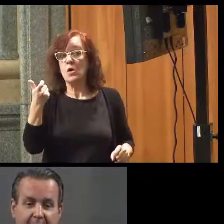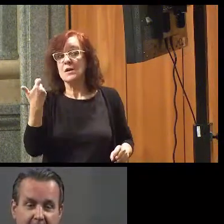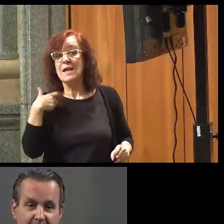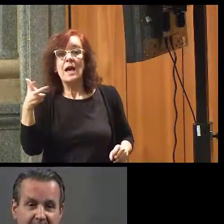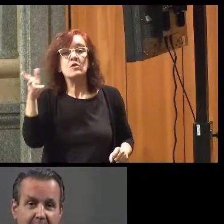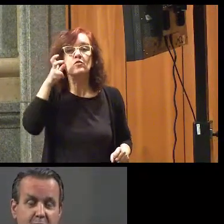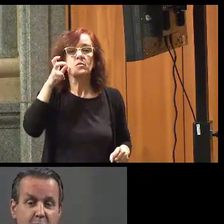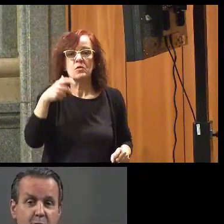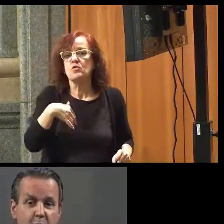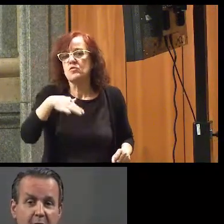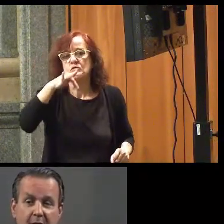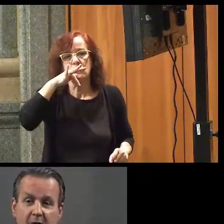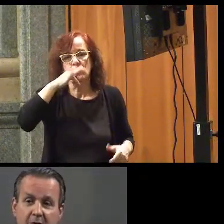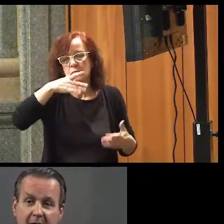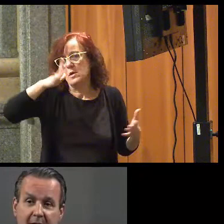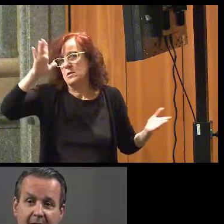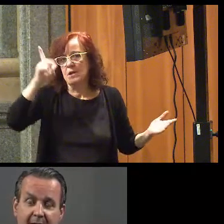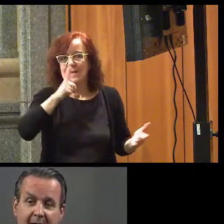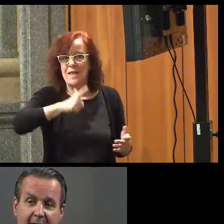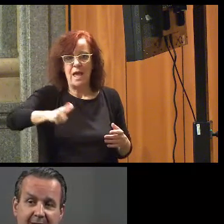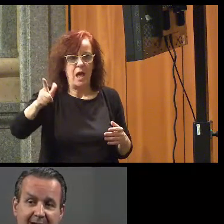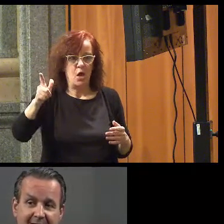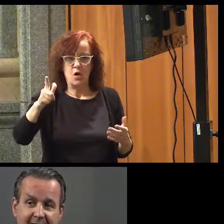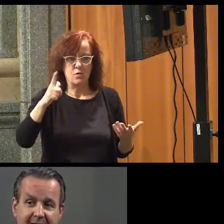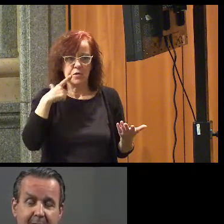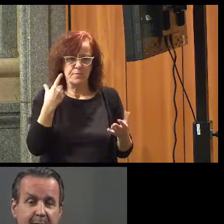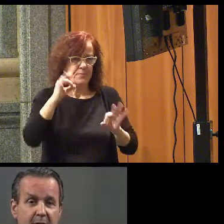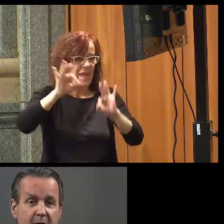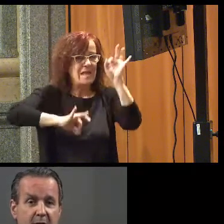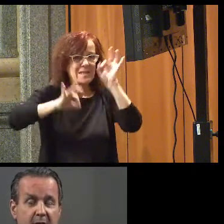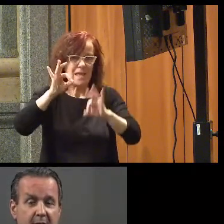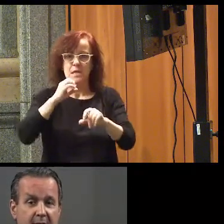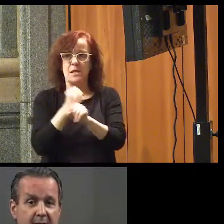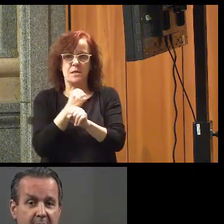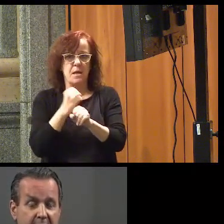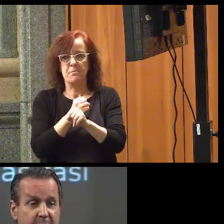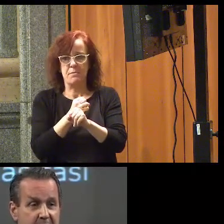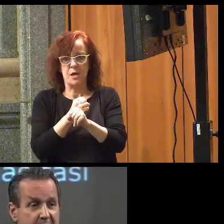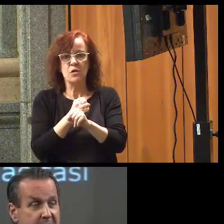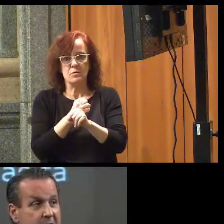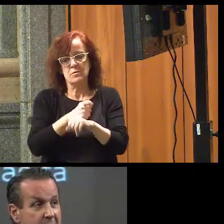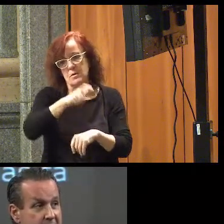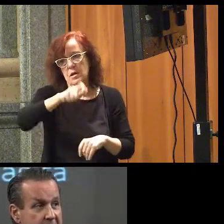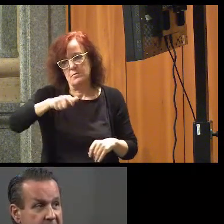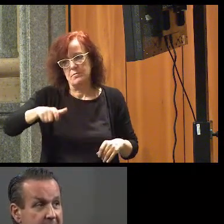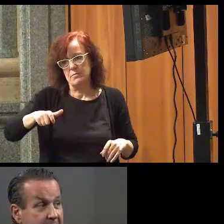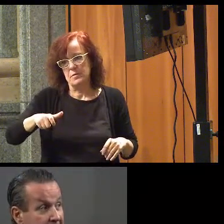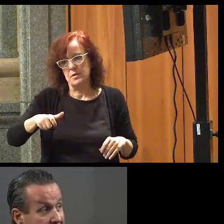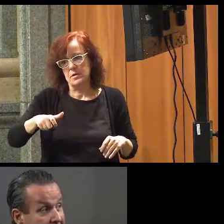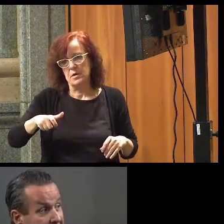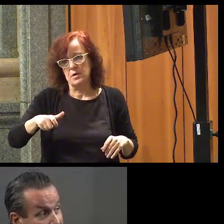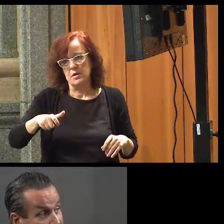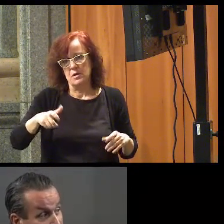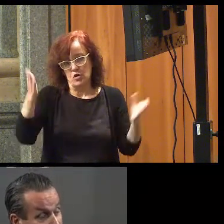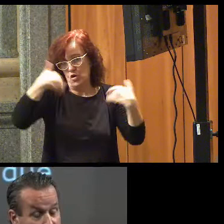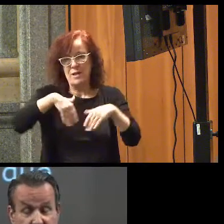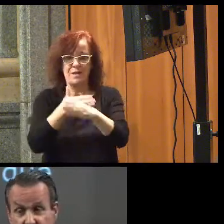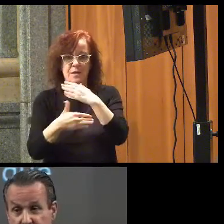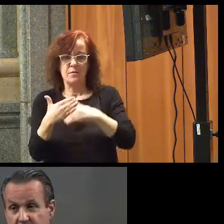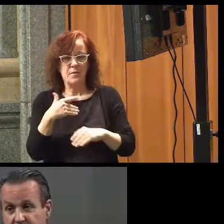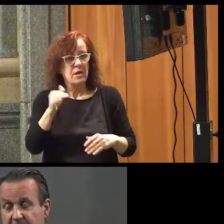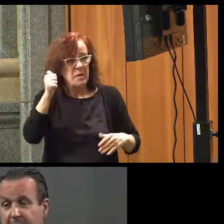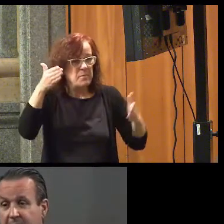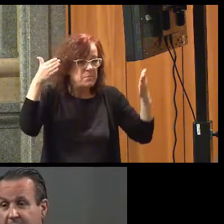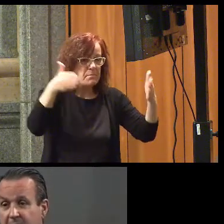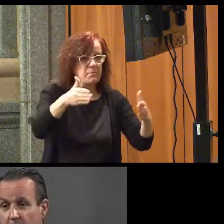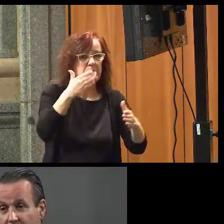Que todavía estamos muy lejos de las tasas de empleo que tienen las personas que no tienen personas de discapacidad. Y en concreto las